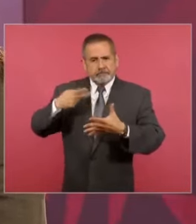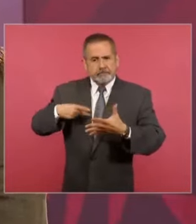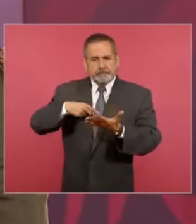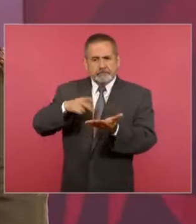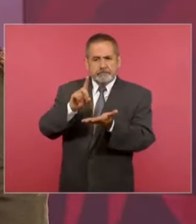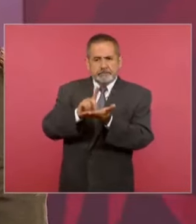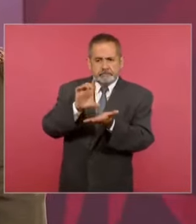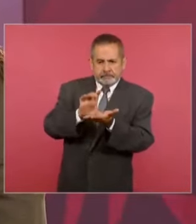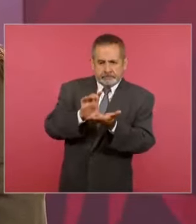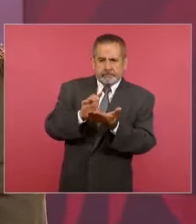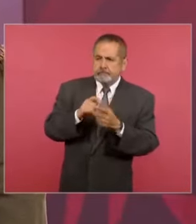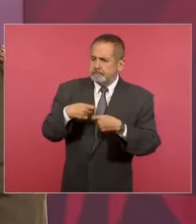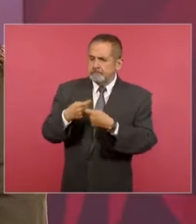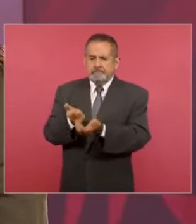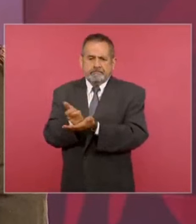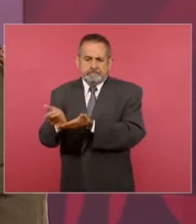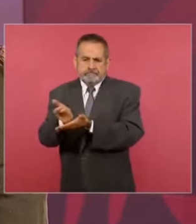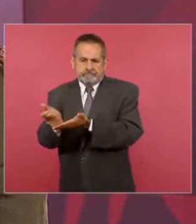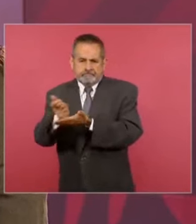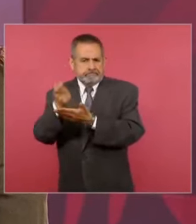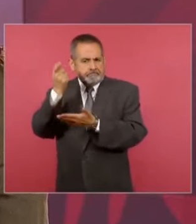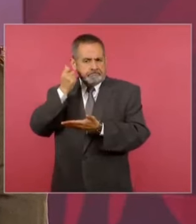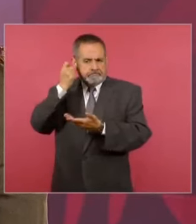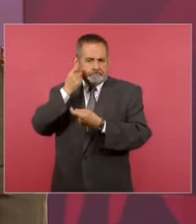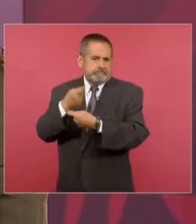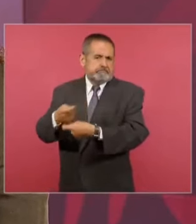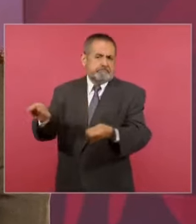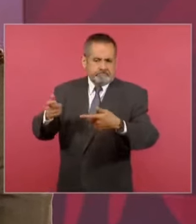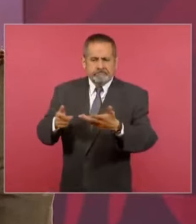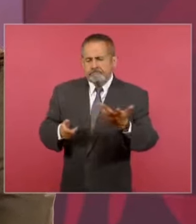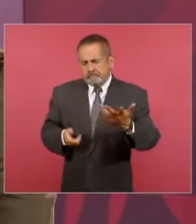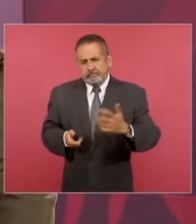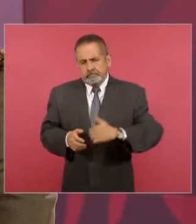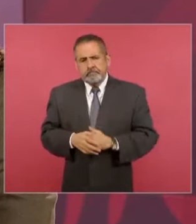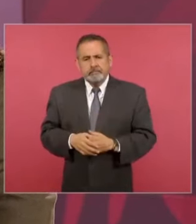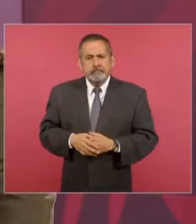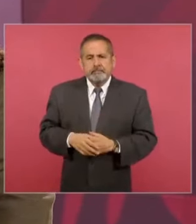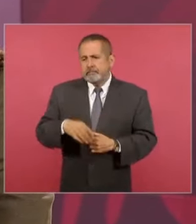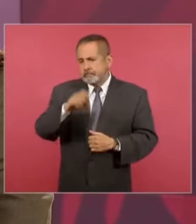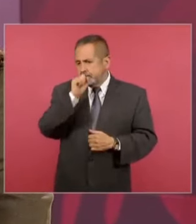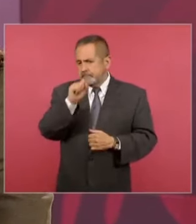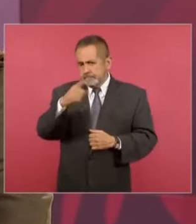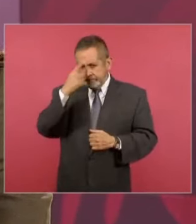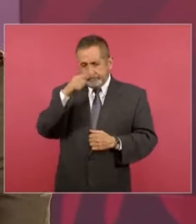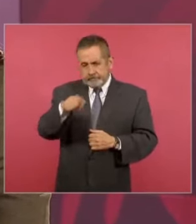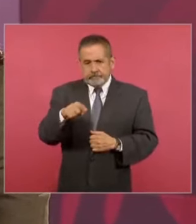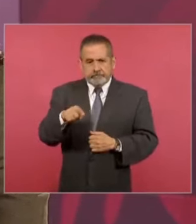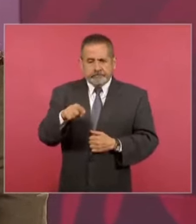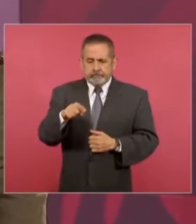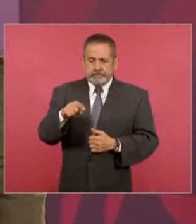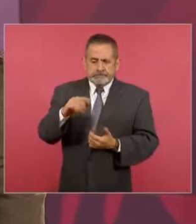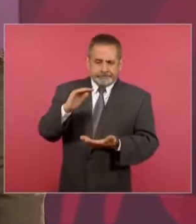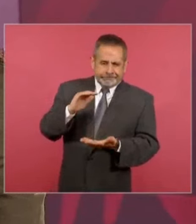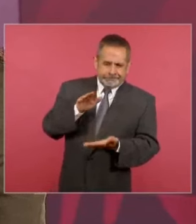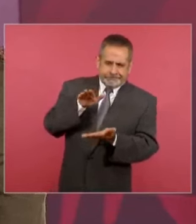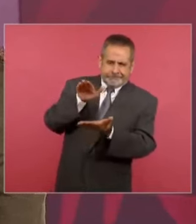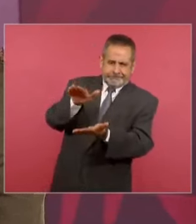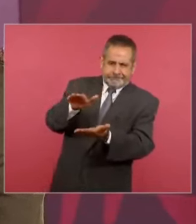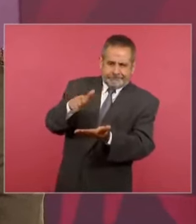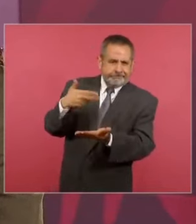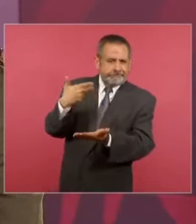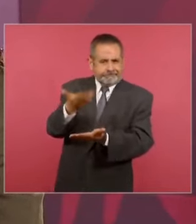con discapacidad, entre otros. También el paquete económico está